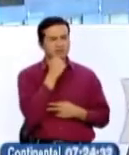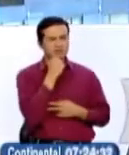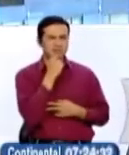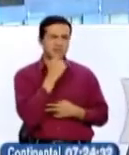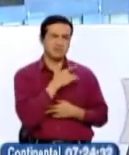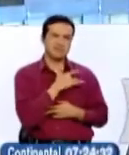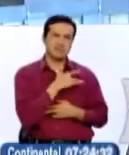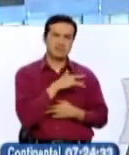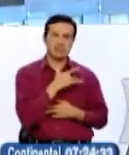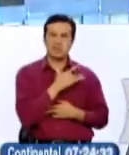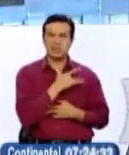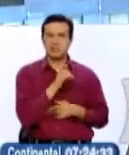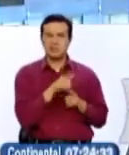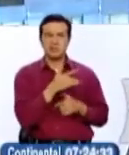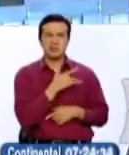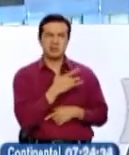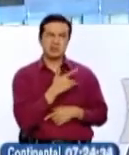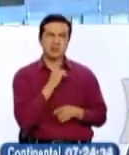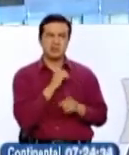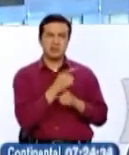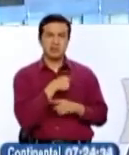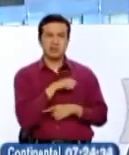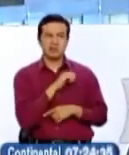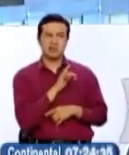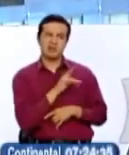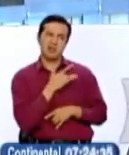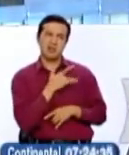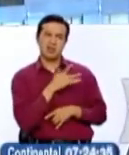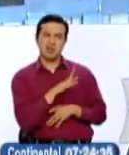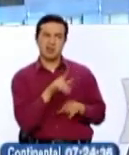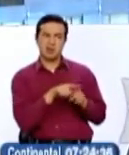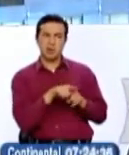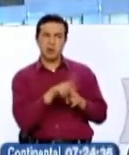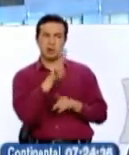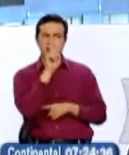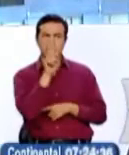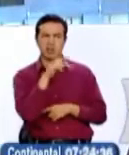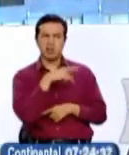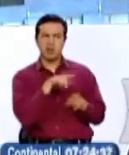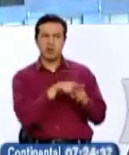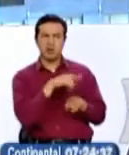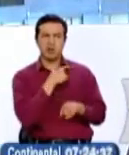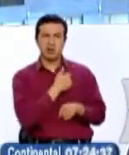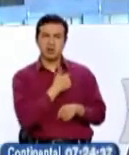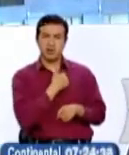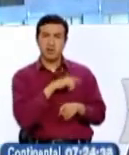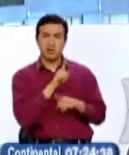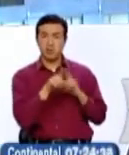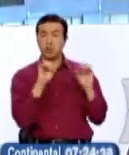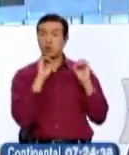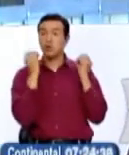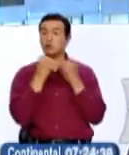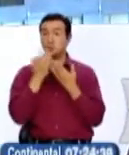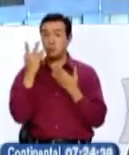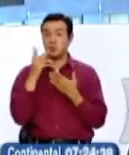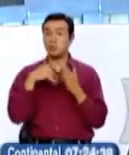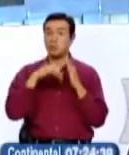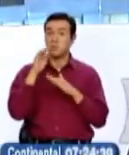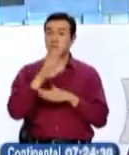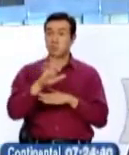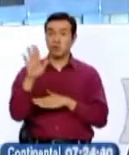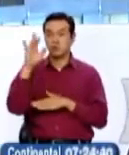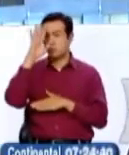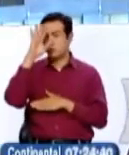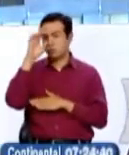que ha generado desconfianza en la población española y aquello ha permitido que aquellos partidos tradicionales, sobre todo ligados a la